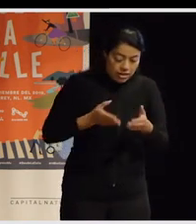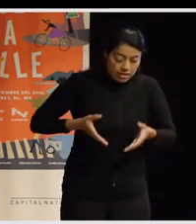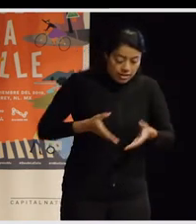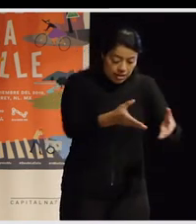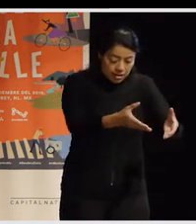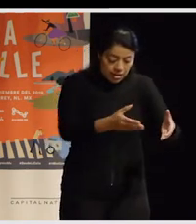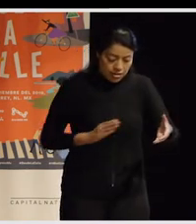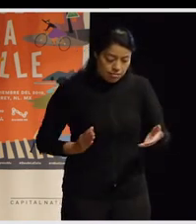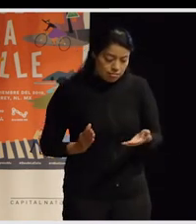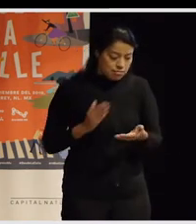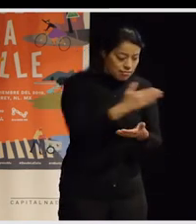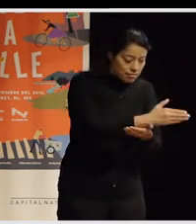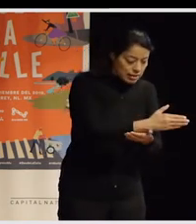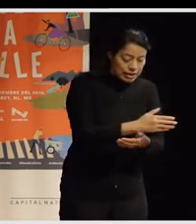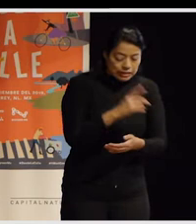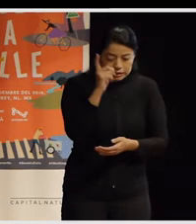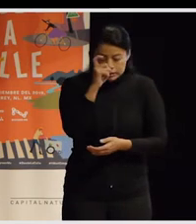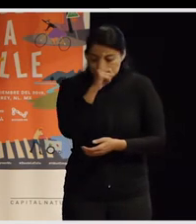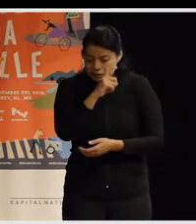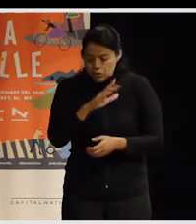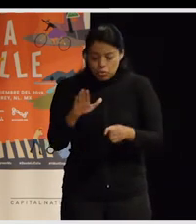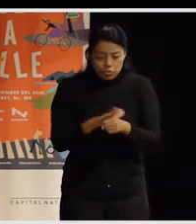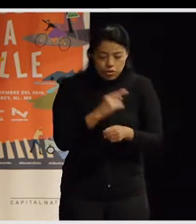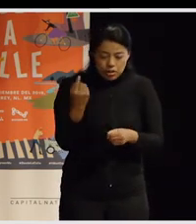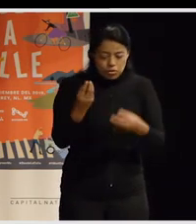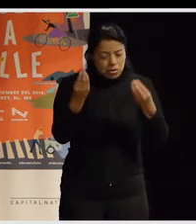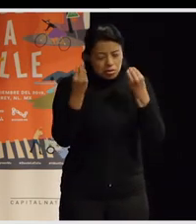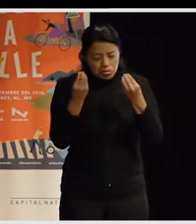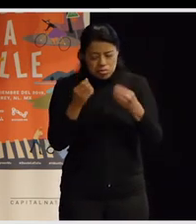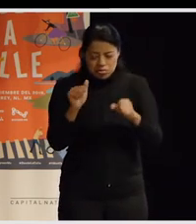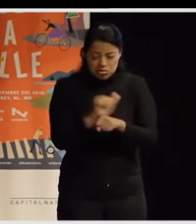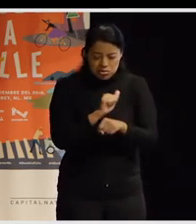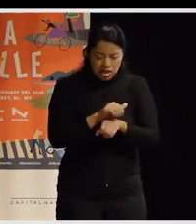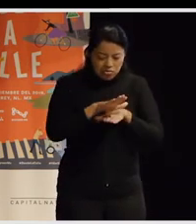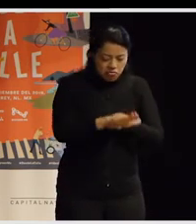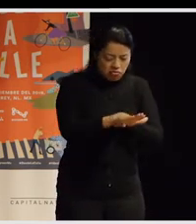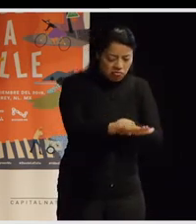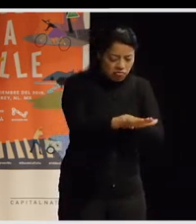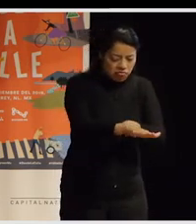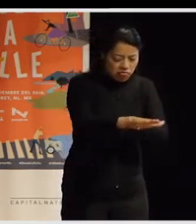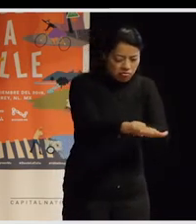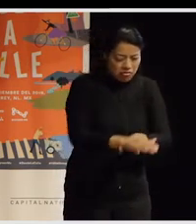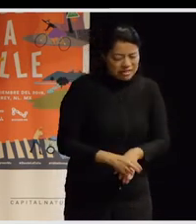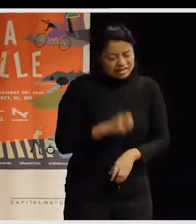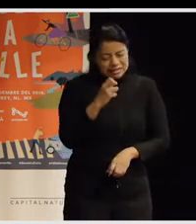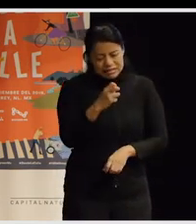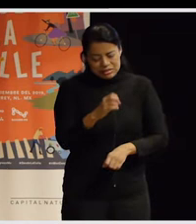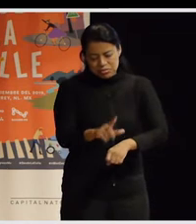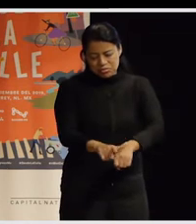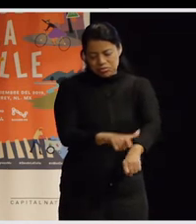Bueno, pues porque había siempre coches mal aparcados, luego no se veía bien, tal, tal, entonces decían que en realidad lo que estaría bien es hacer un paso de cebra mucho más largo, ¿no?